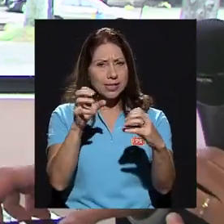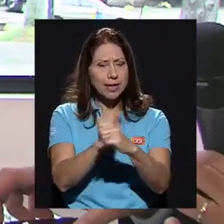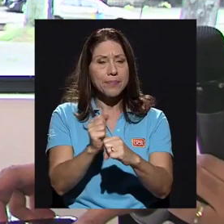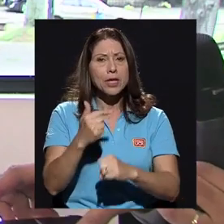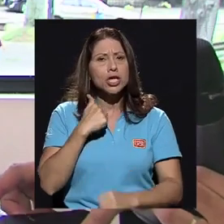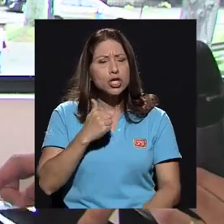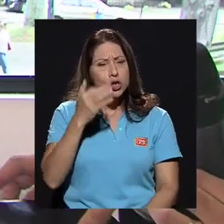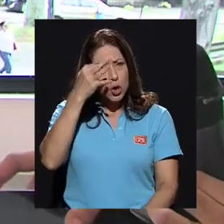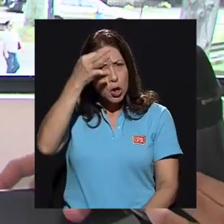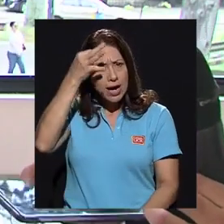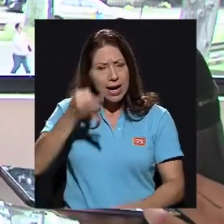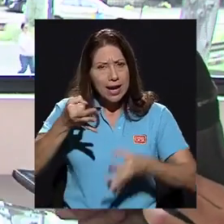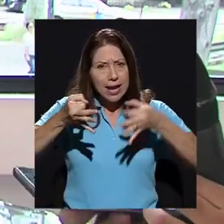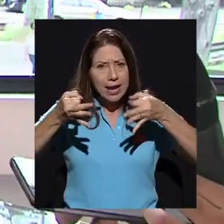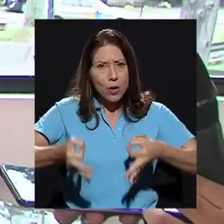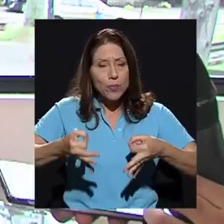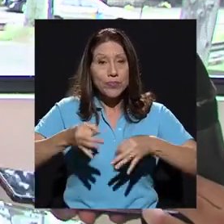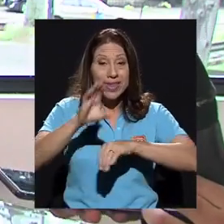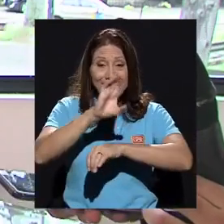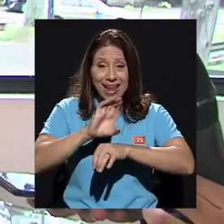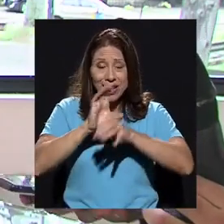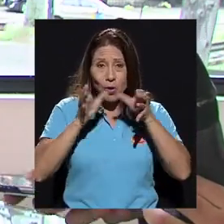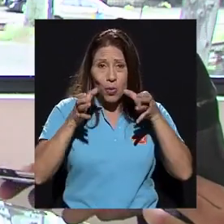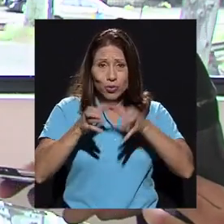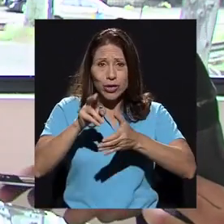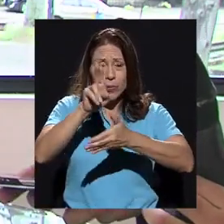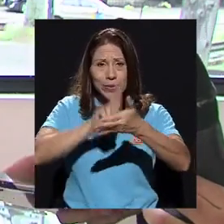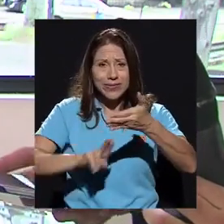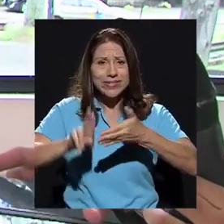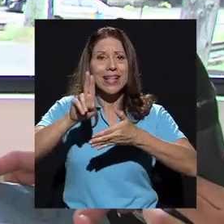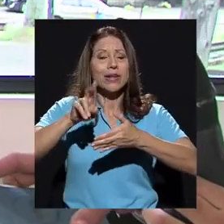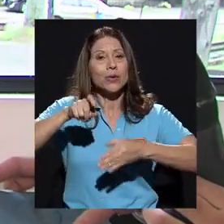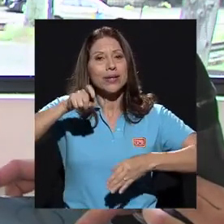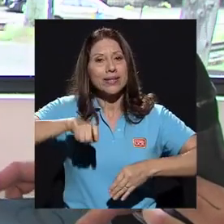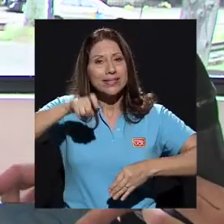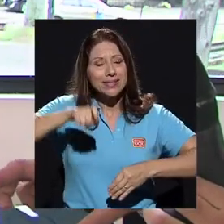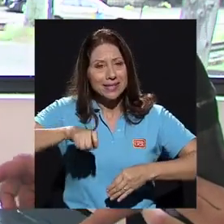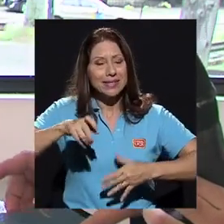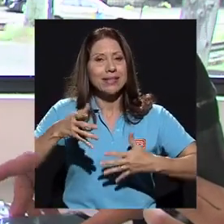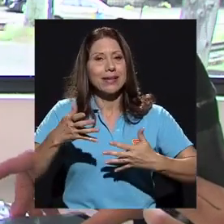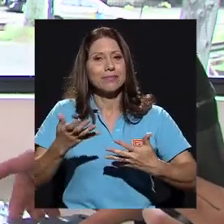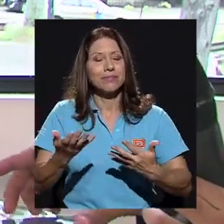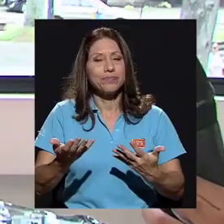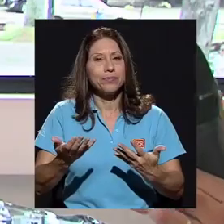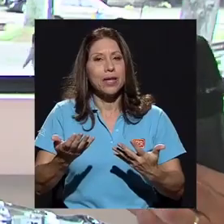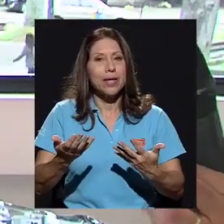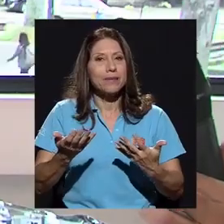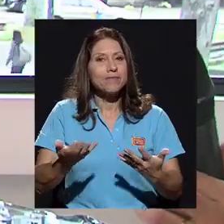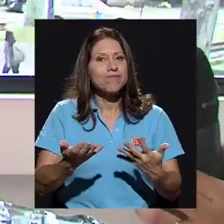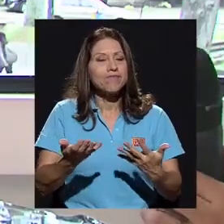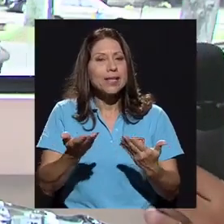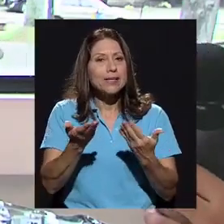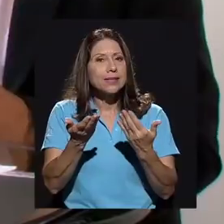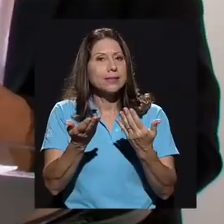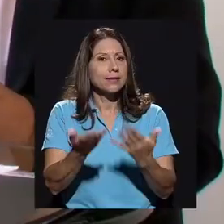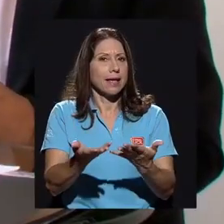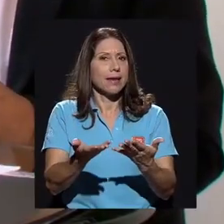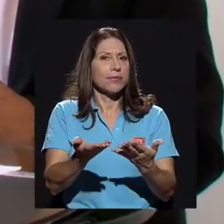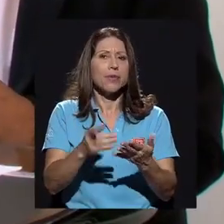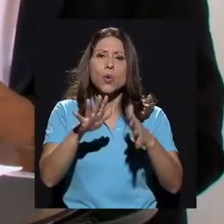vehementemente que el Consejo Universitario necesita ser